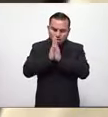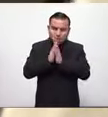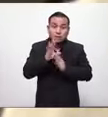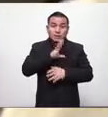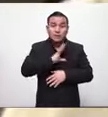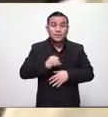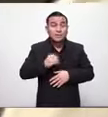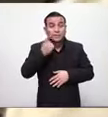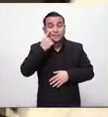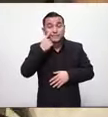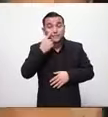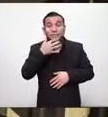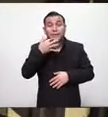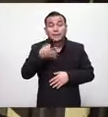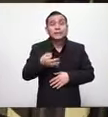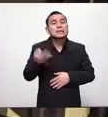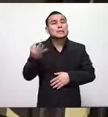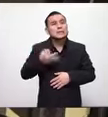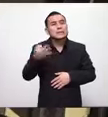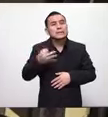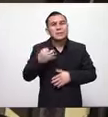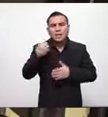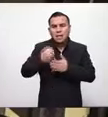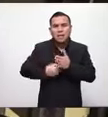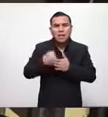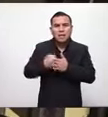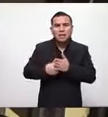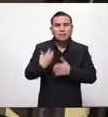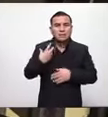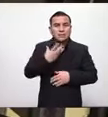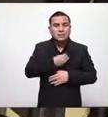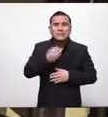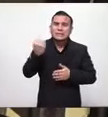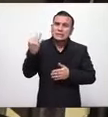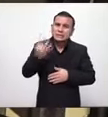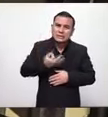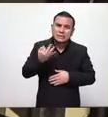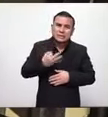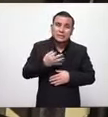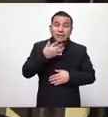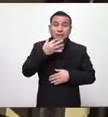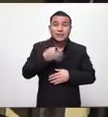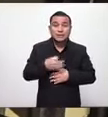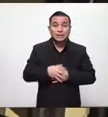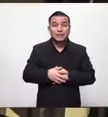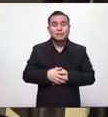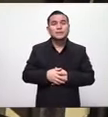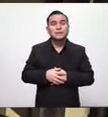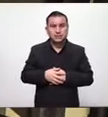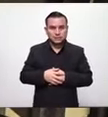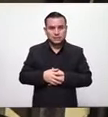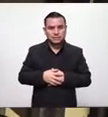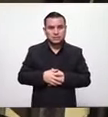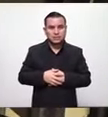porque no podemos hacer más no está en nuestras manos hacer más pero si